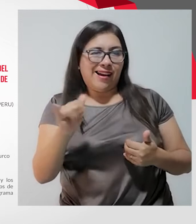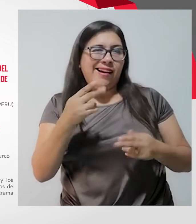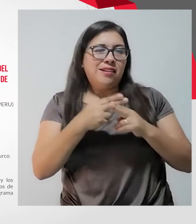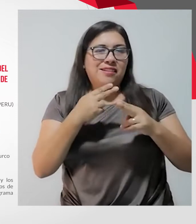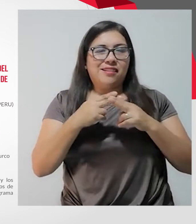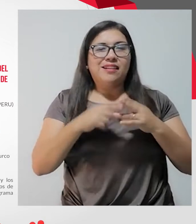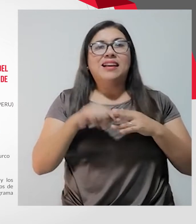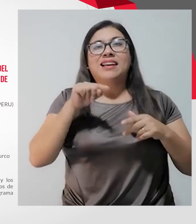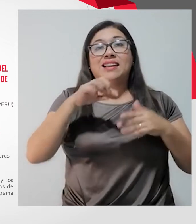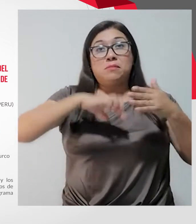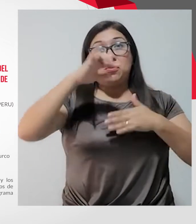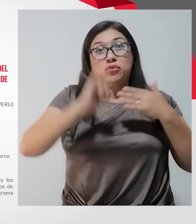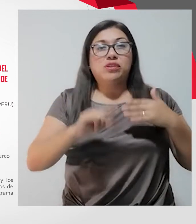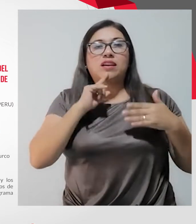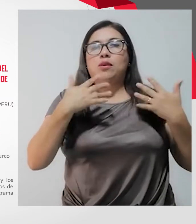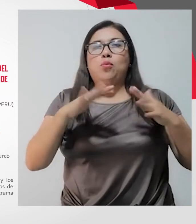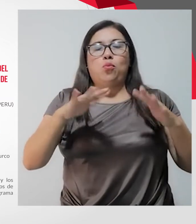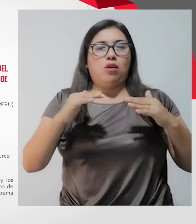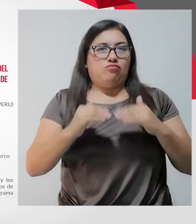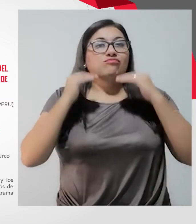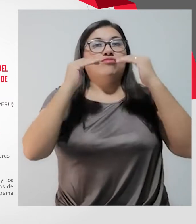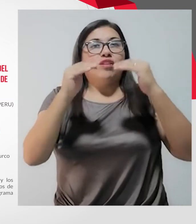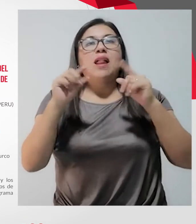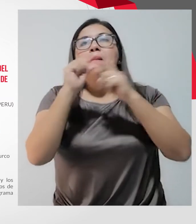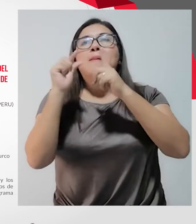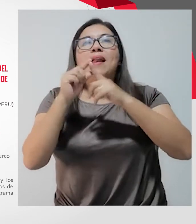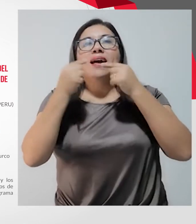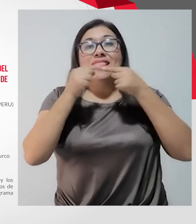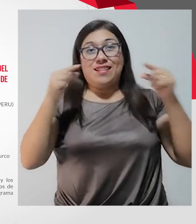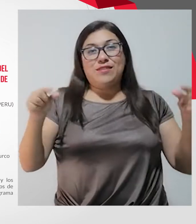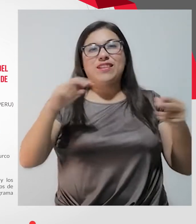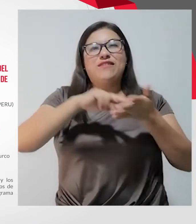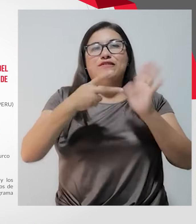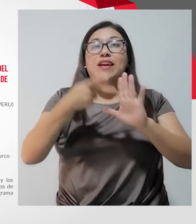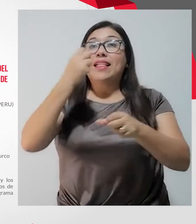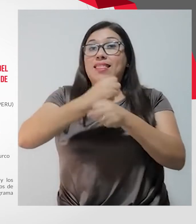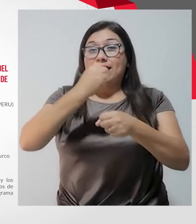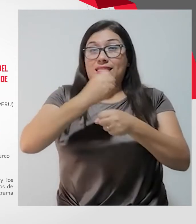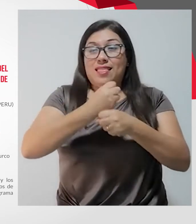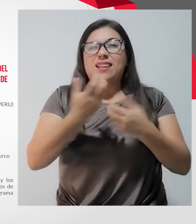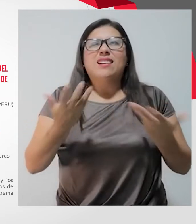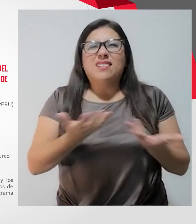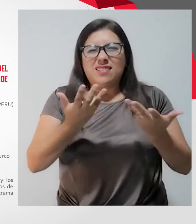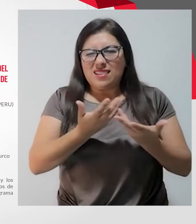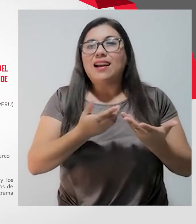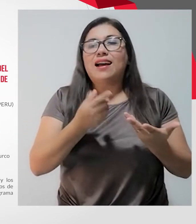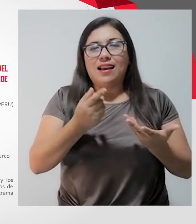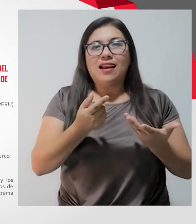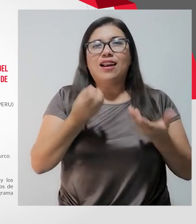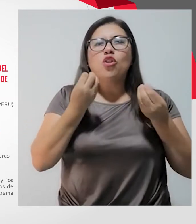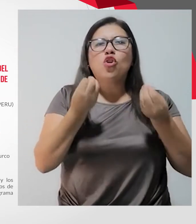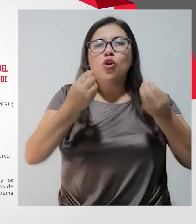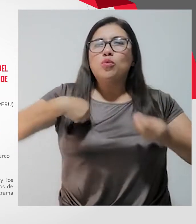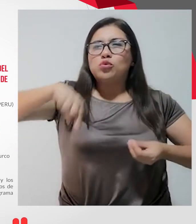nuestro proyecto estrella de la unidad. Es una palabra quechua que significa trabajo. Y es decir, cómo nosotros